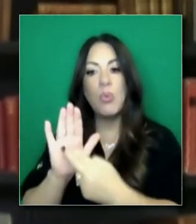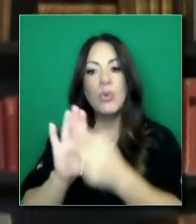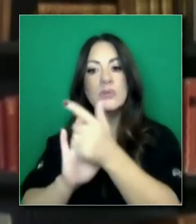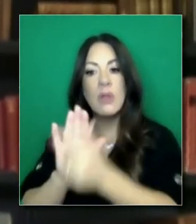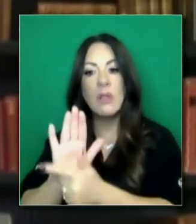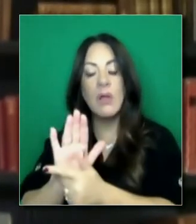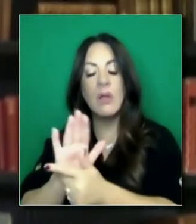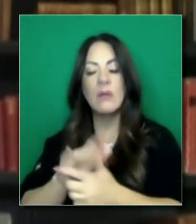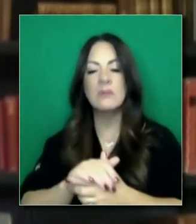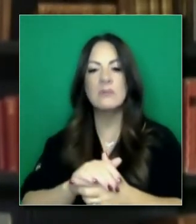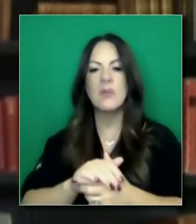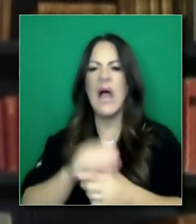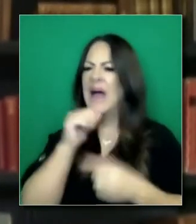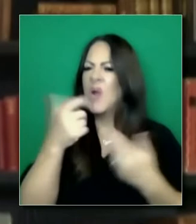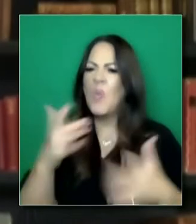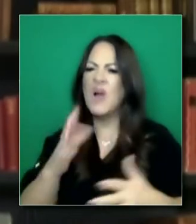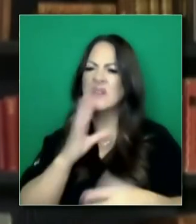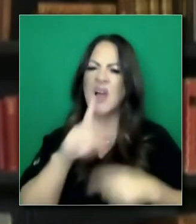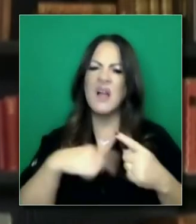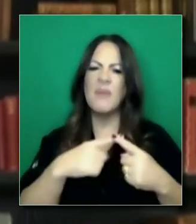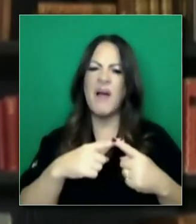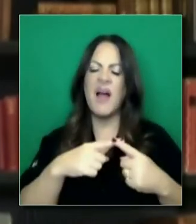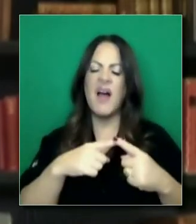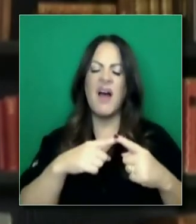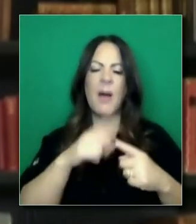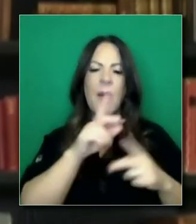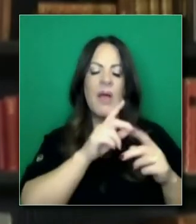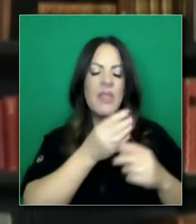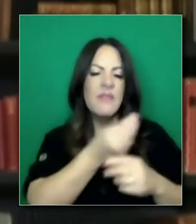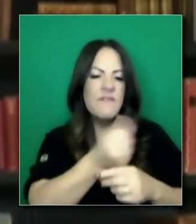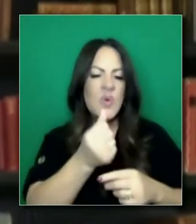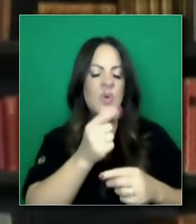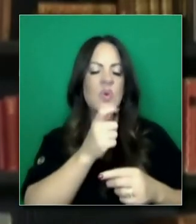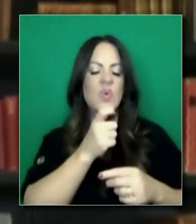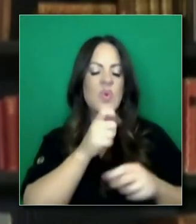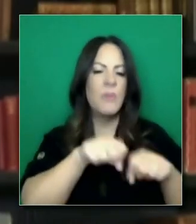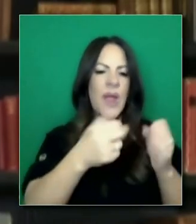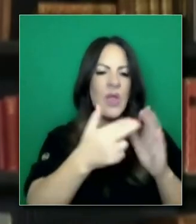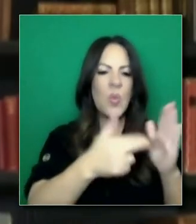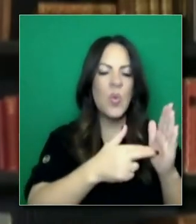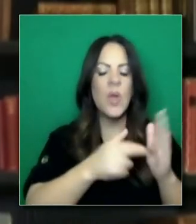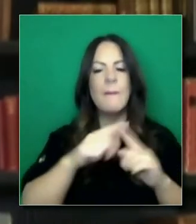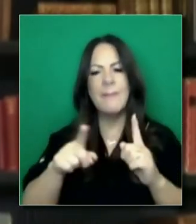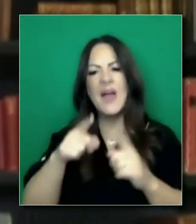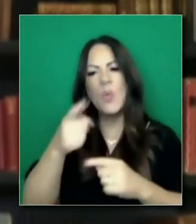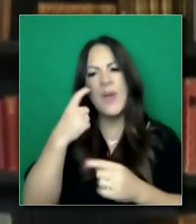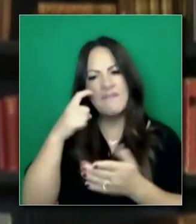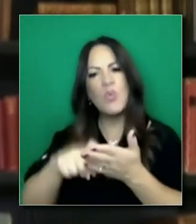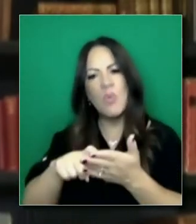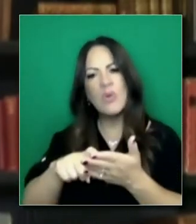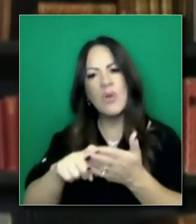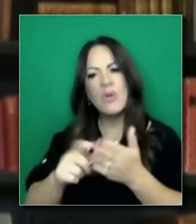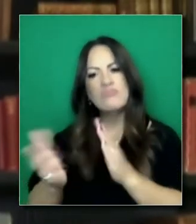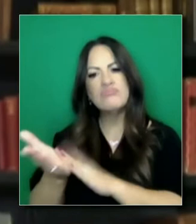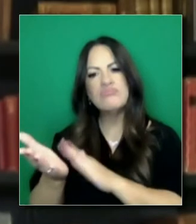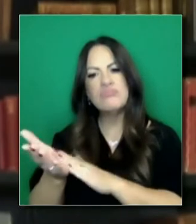de manera abrumadora. No nos enfoquemos en las cosas malas, sino en el número abrumador de personas que lo hace lo correcto. Y creo que ustedes verán eso. Le daré una